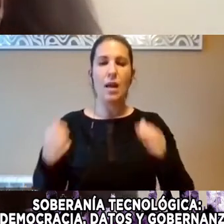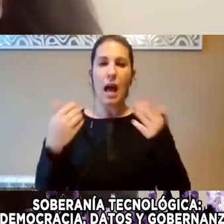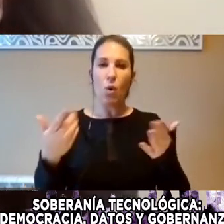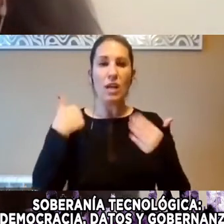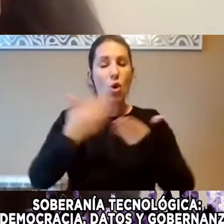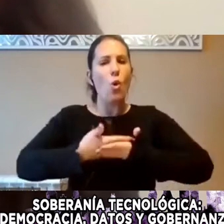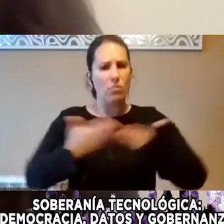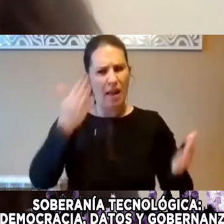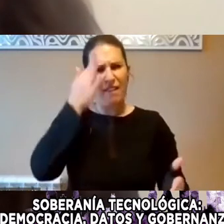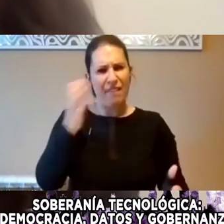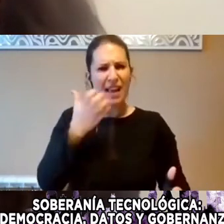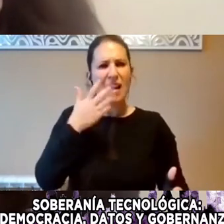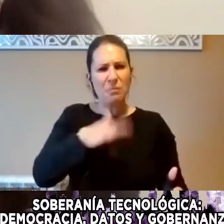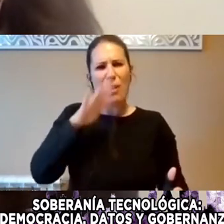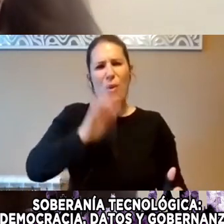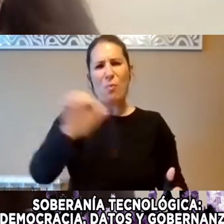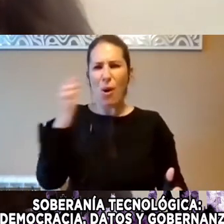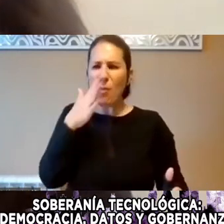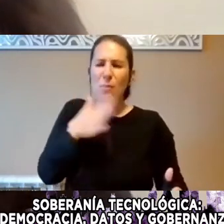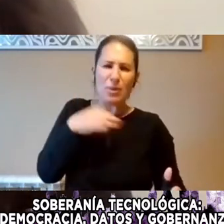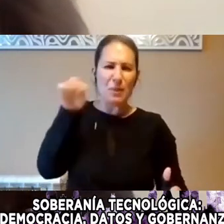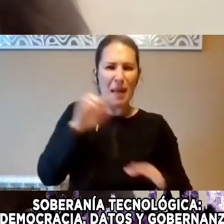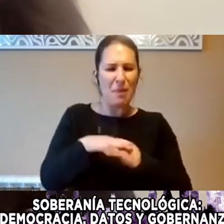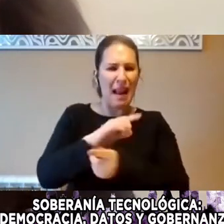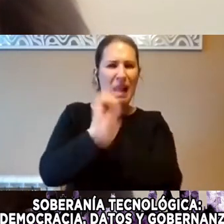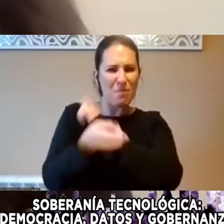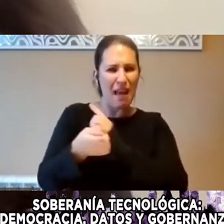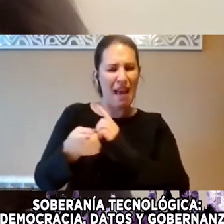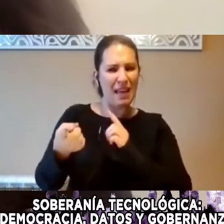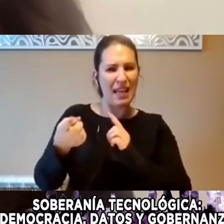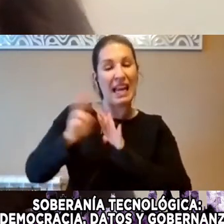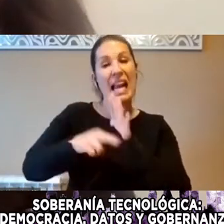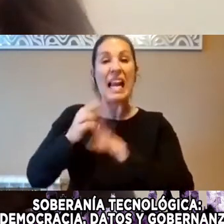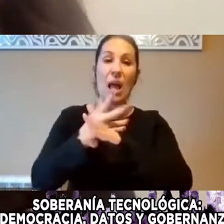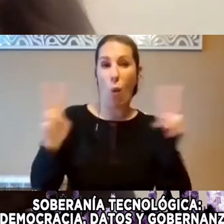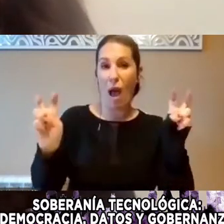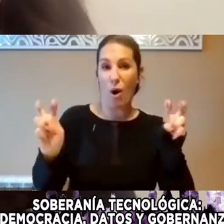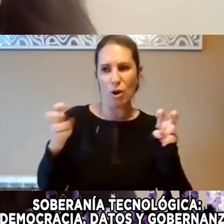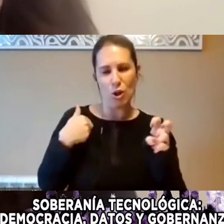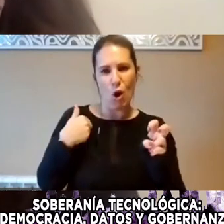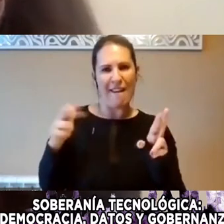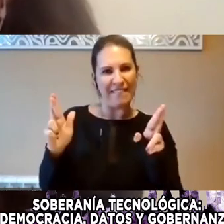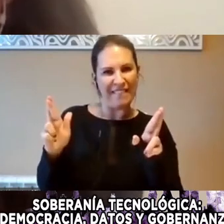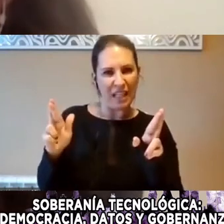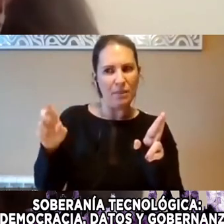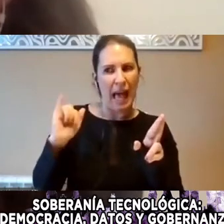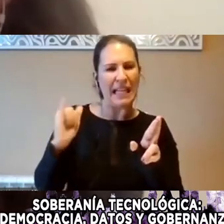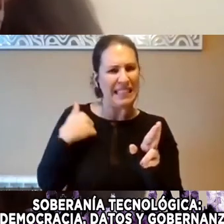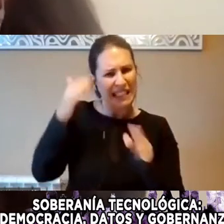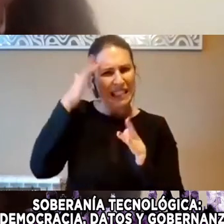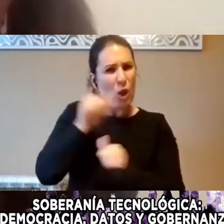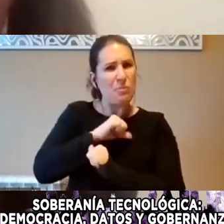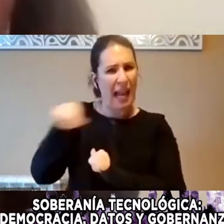Como Un Posible Espacio Para Cambiar Las Reglas Del Juego Tiene Que Tiene Que Avanzar Mucho Más Allá A